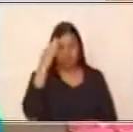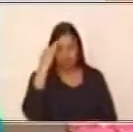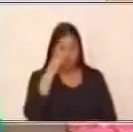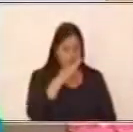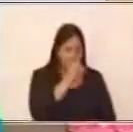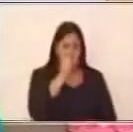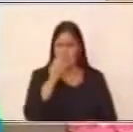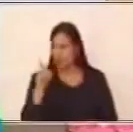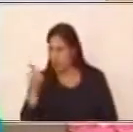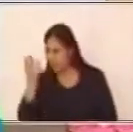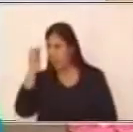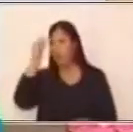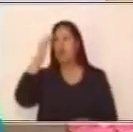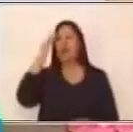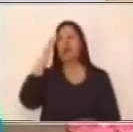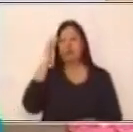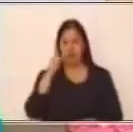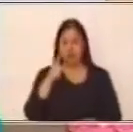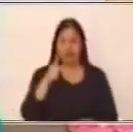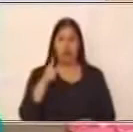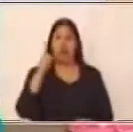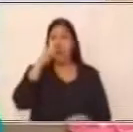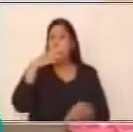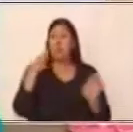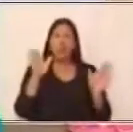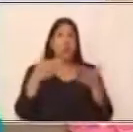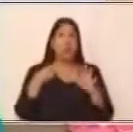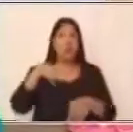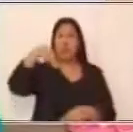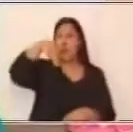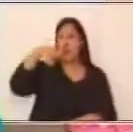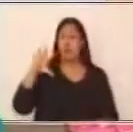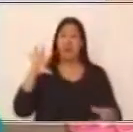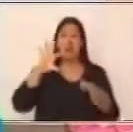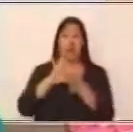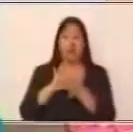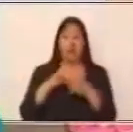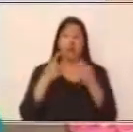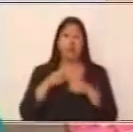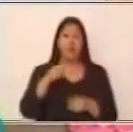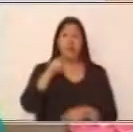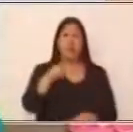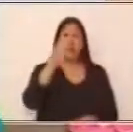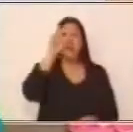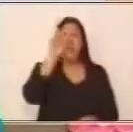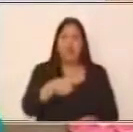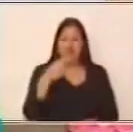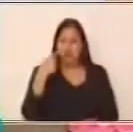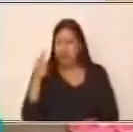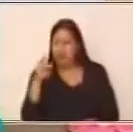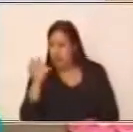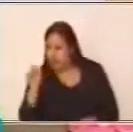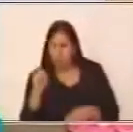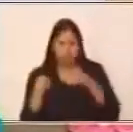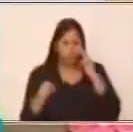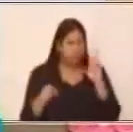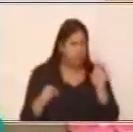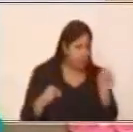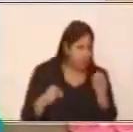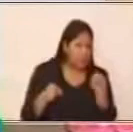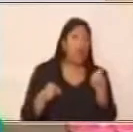hay nexos, pero sí debes de identificar o analizar la oración, el contexto de la oración y ver